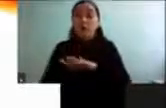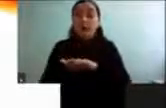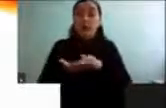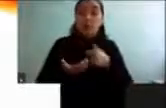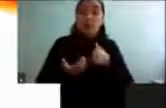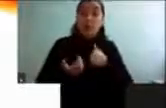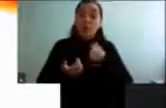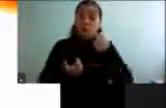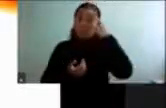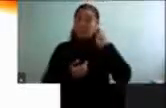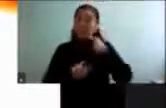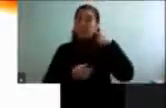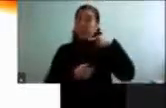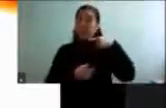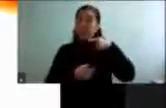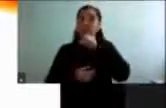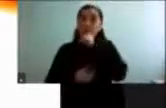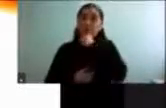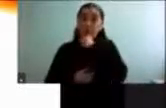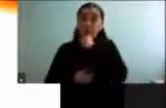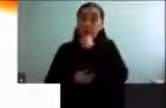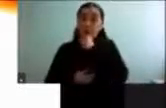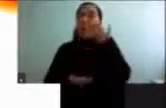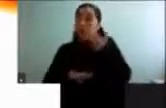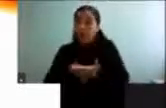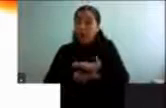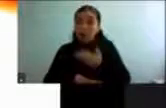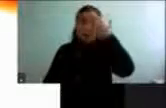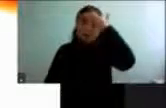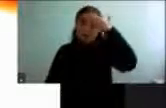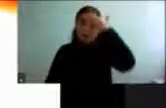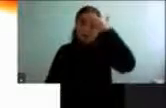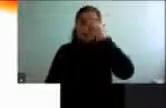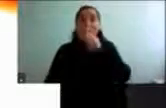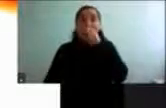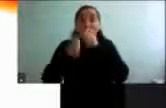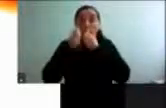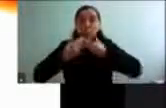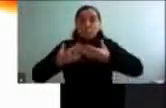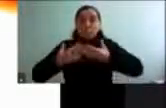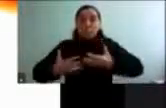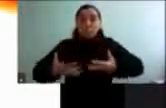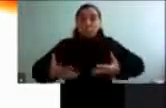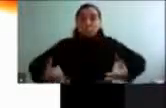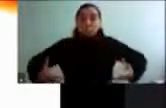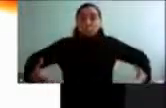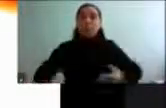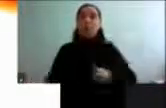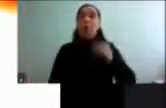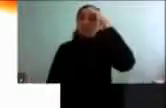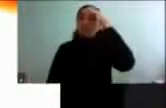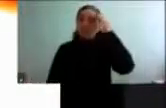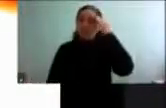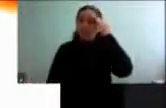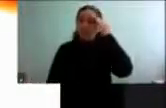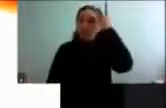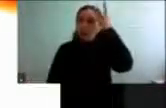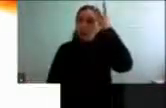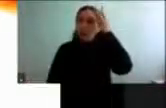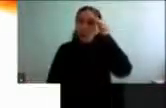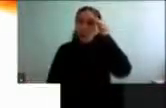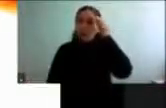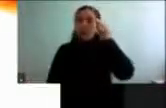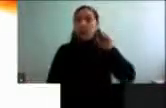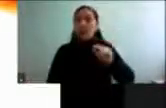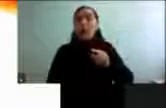envejecimiento con patologías tan graves como la obesidad, la enfermedad de Alzheimer, o bien tener mayor